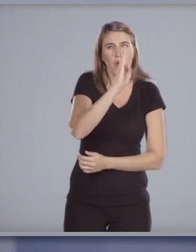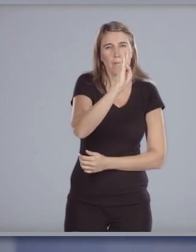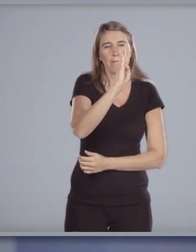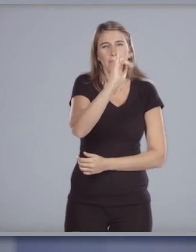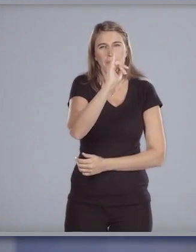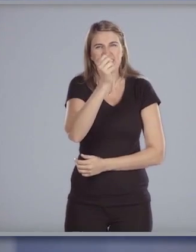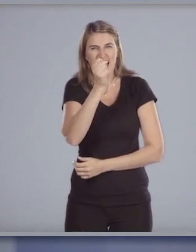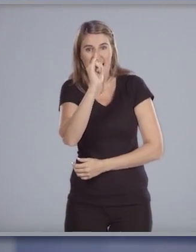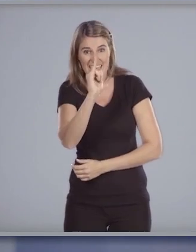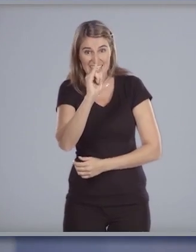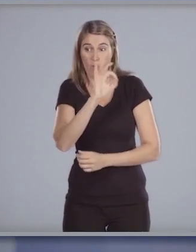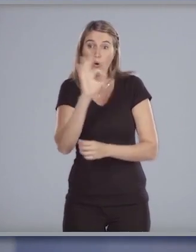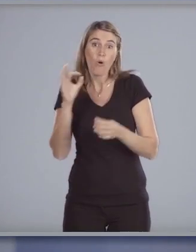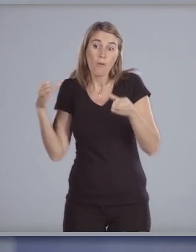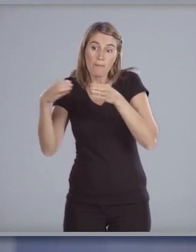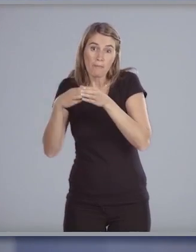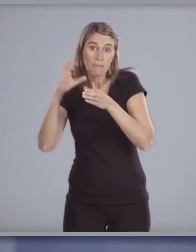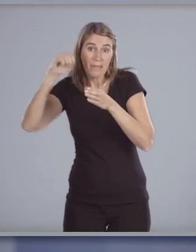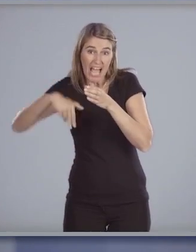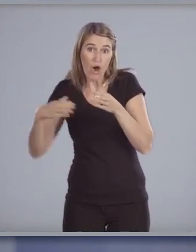y el Plan Juntos